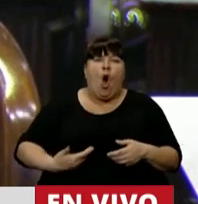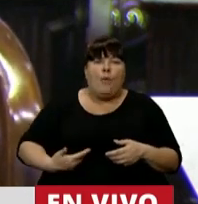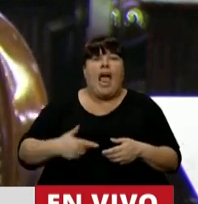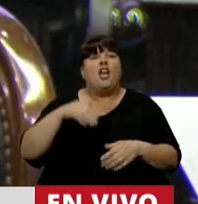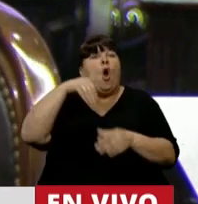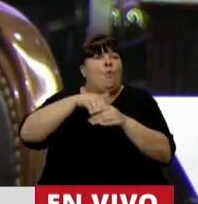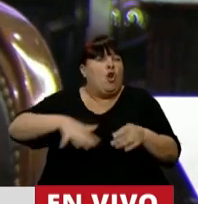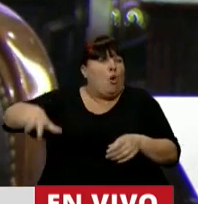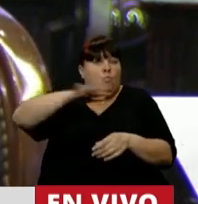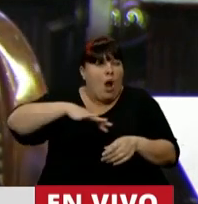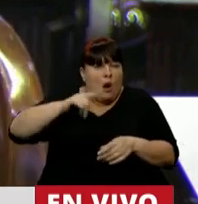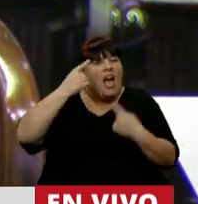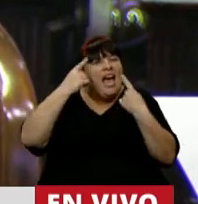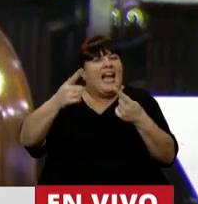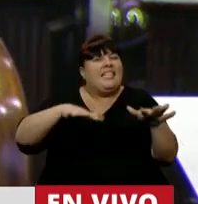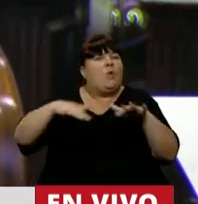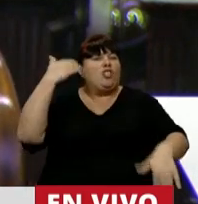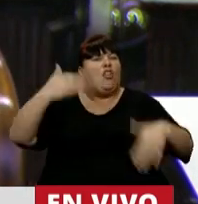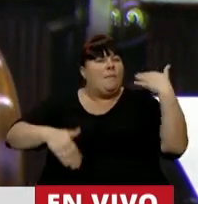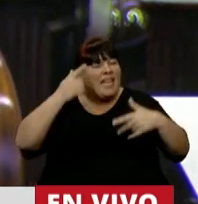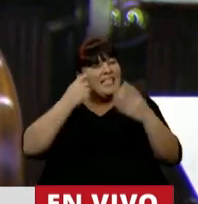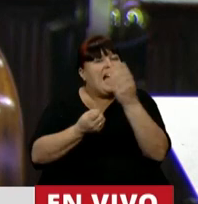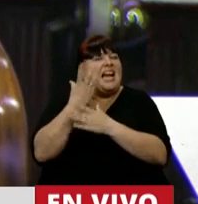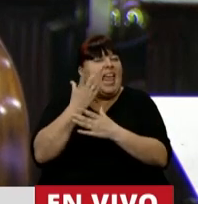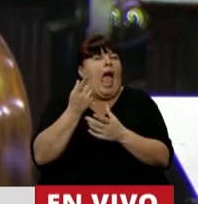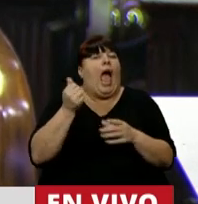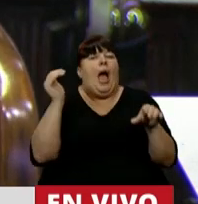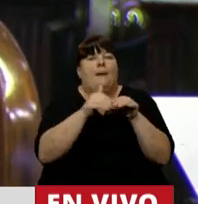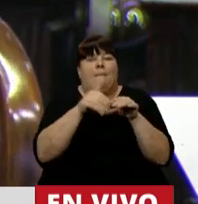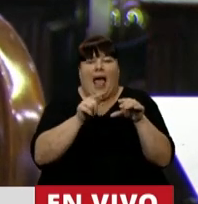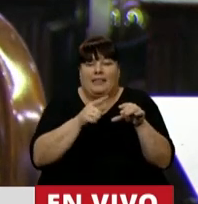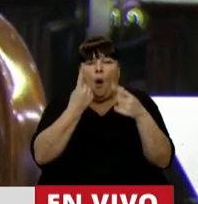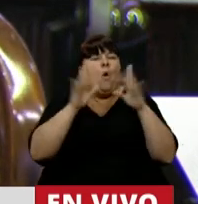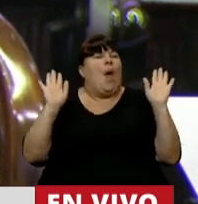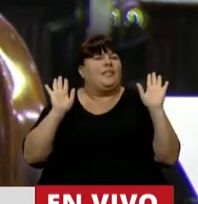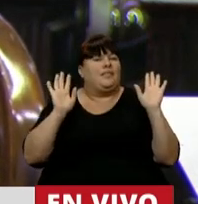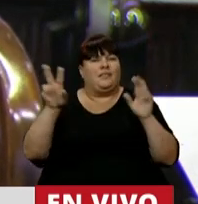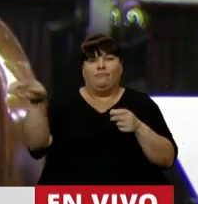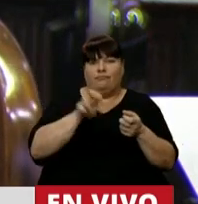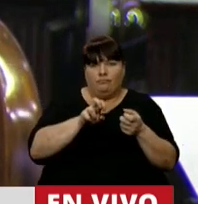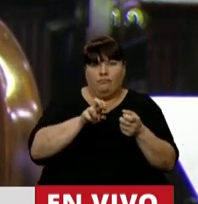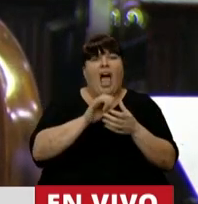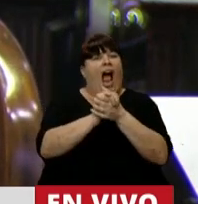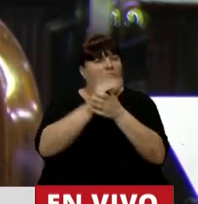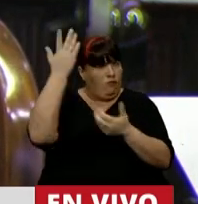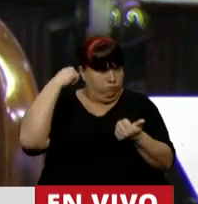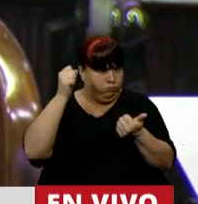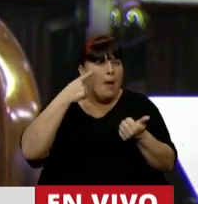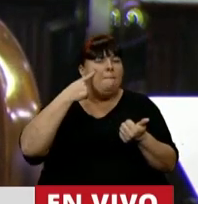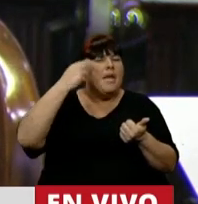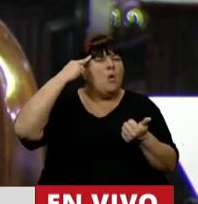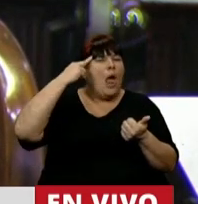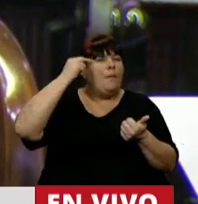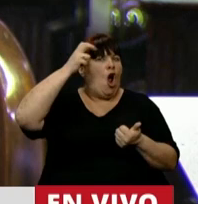constitucional cree en un contexto de emergencia un fondo excepcional? Lo hizo Alfonsín en